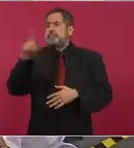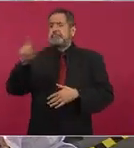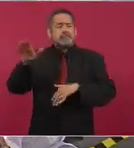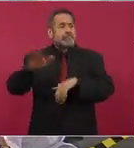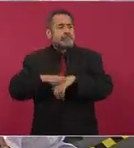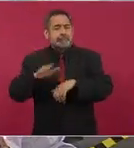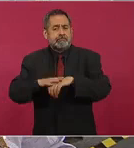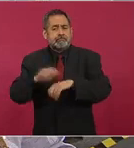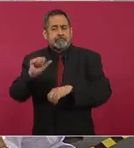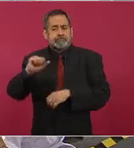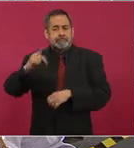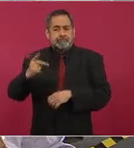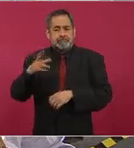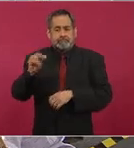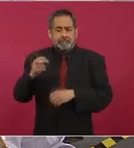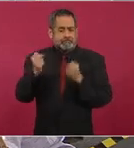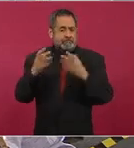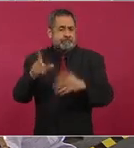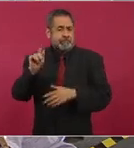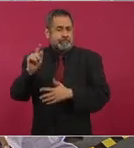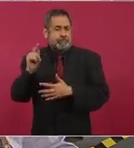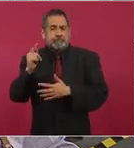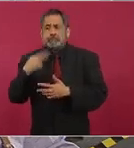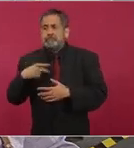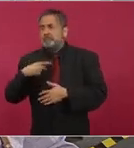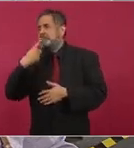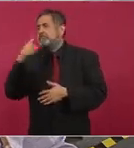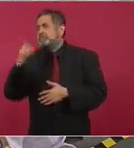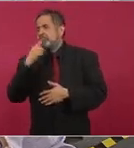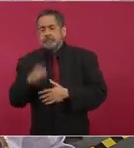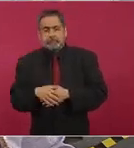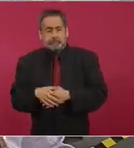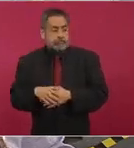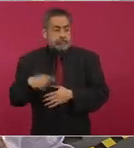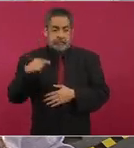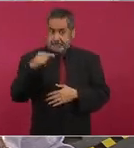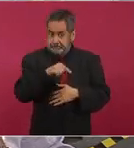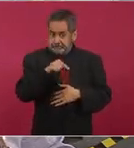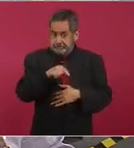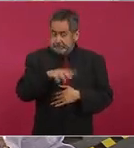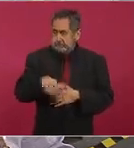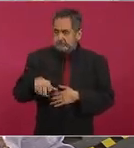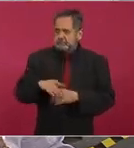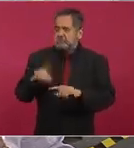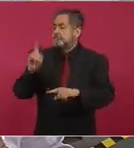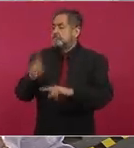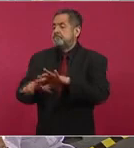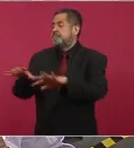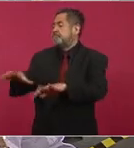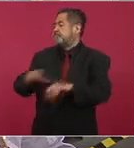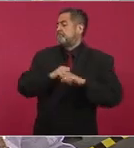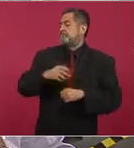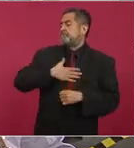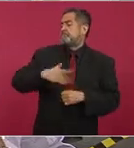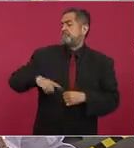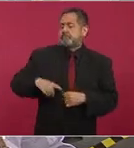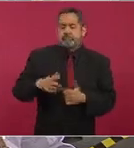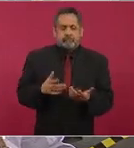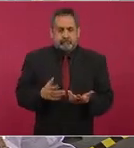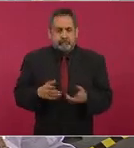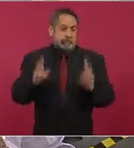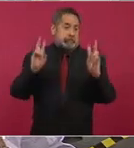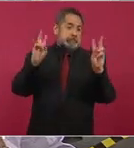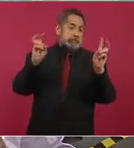vecinos. En ambos casos, la expropiación se hace con fin de utilidad pública. Ese es el